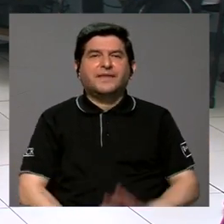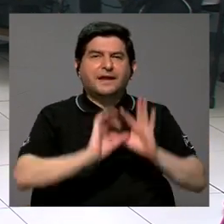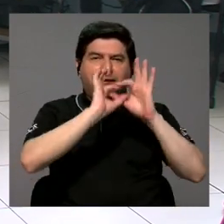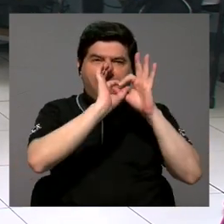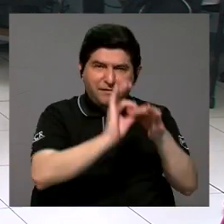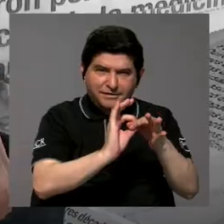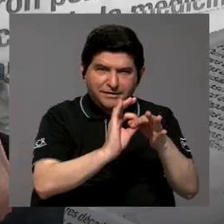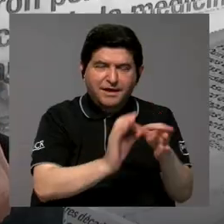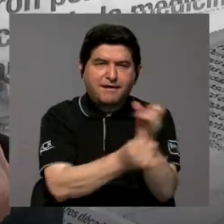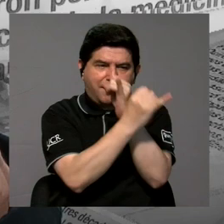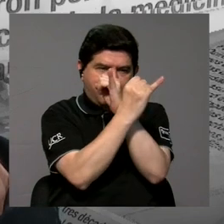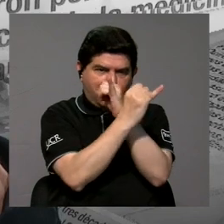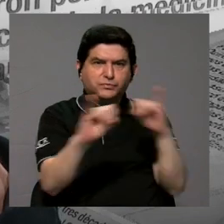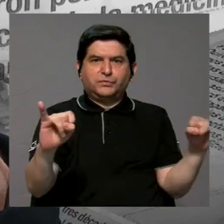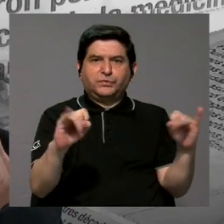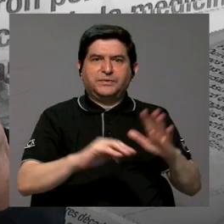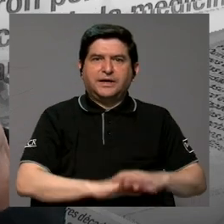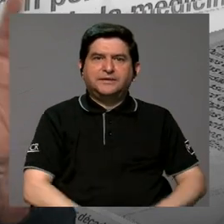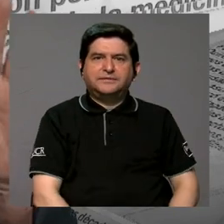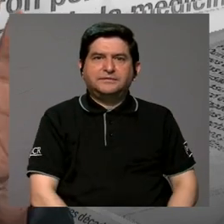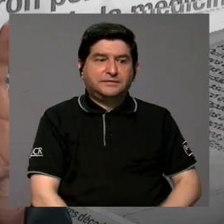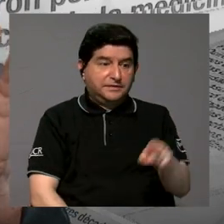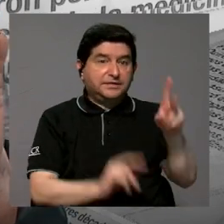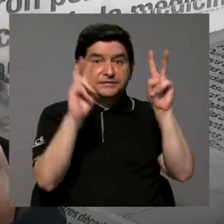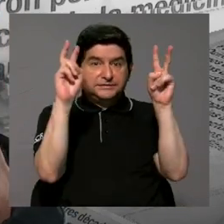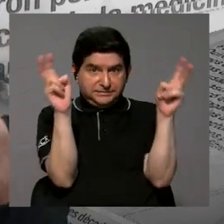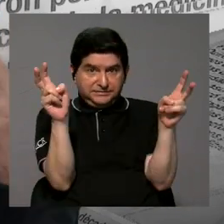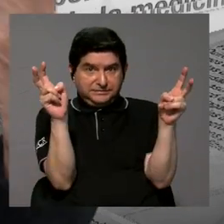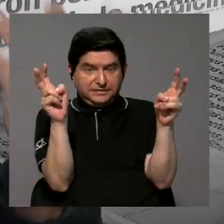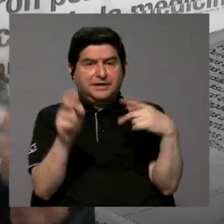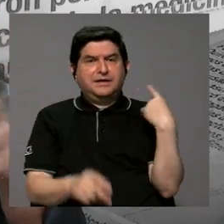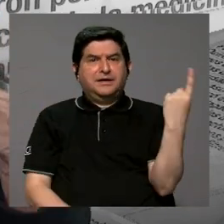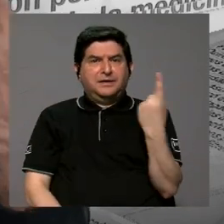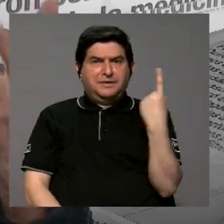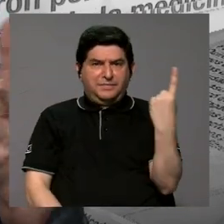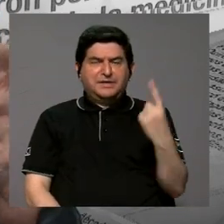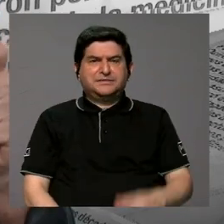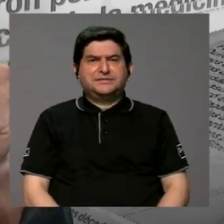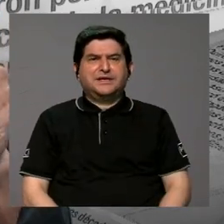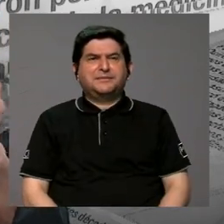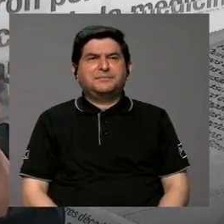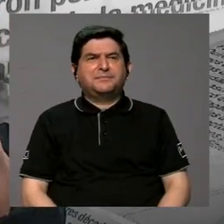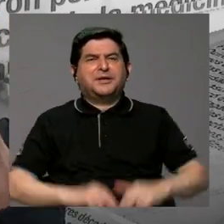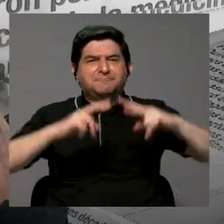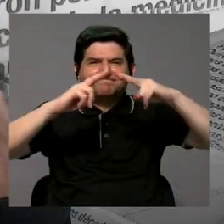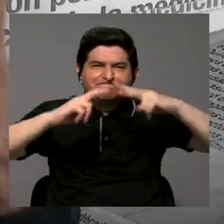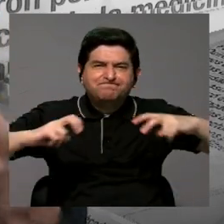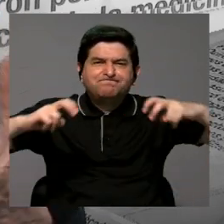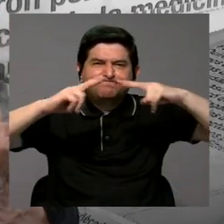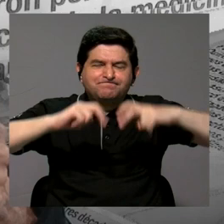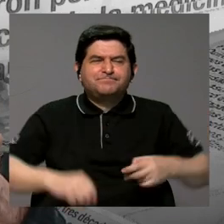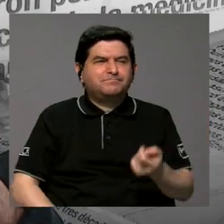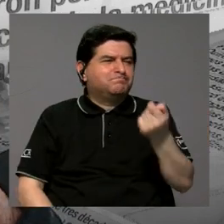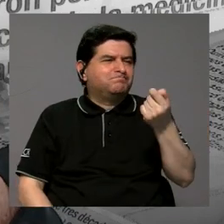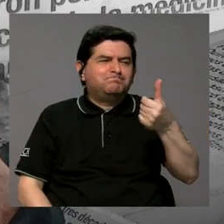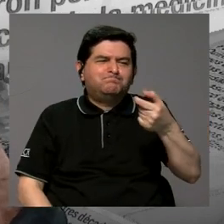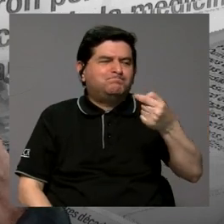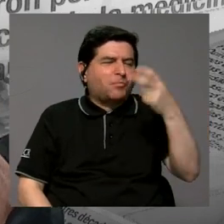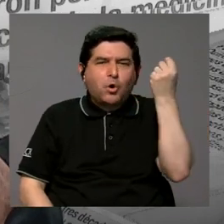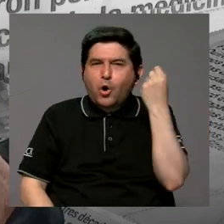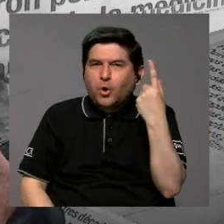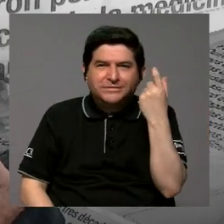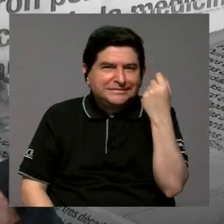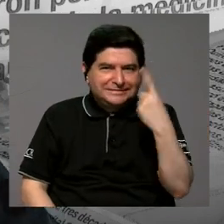respecto a la autonomía, ese es un tema que siempre hay que estar recurriendo porque creo que es poco entendido